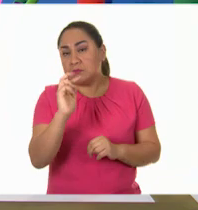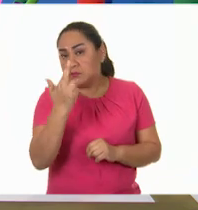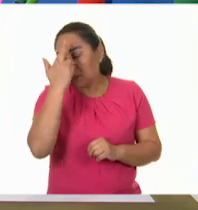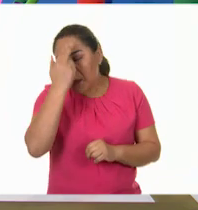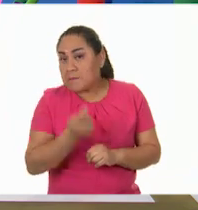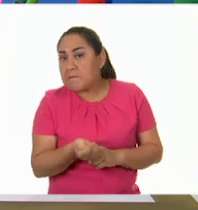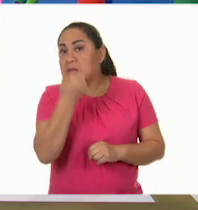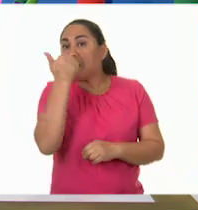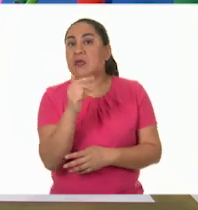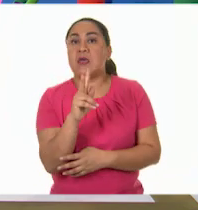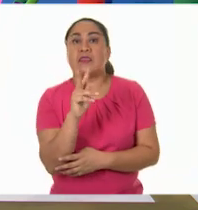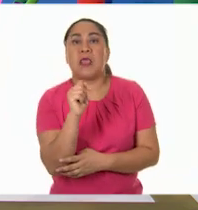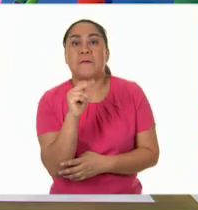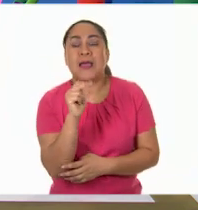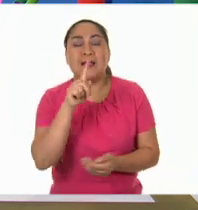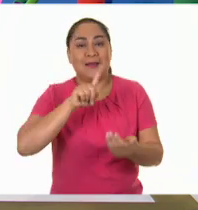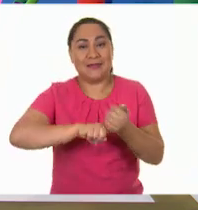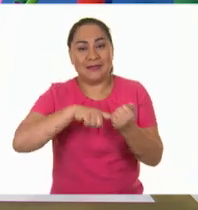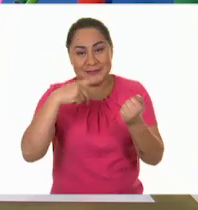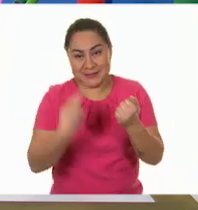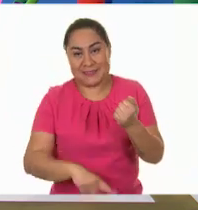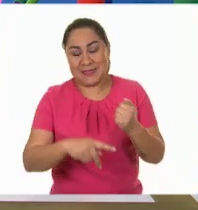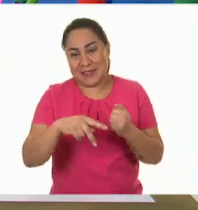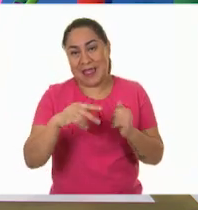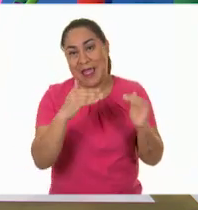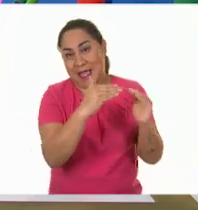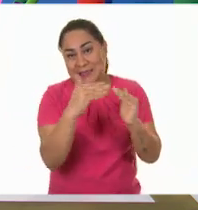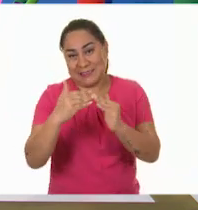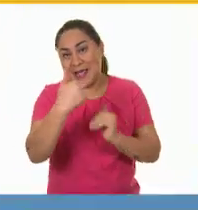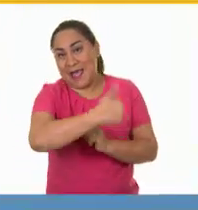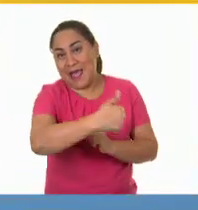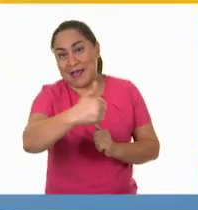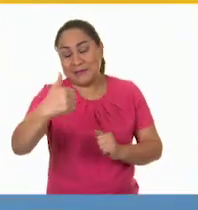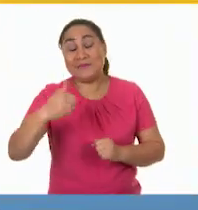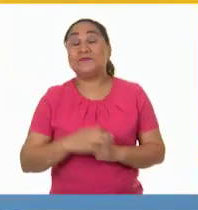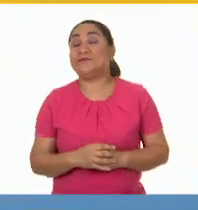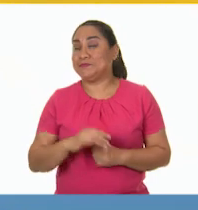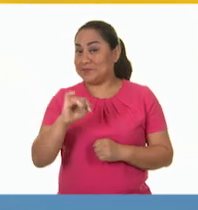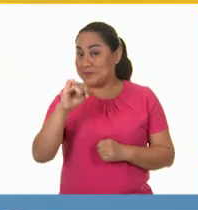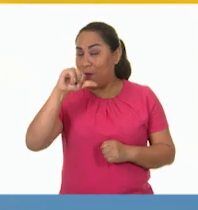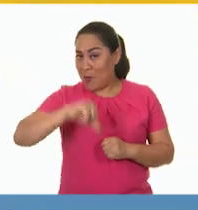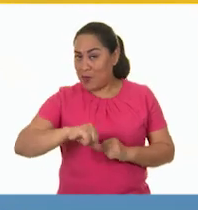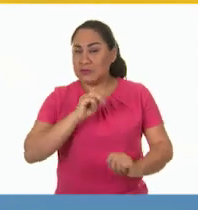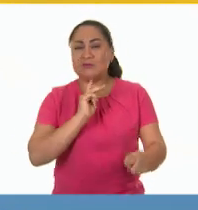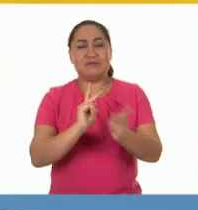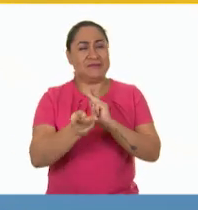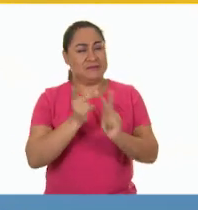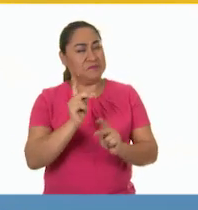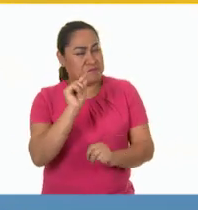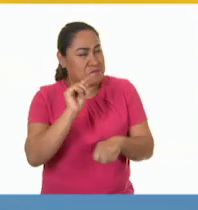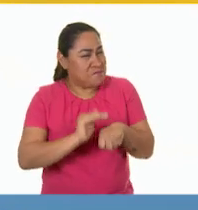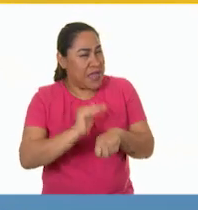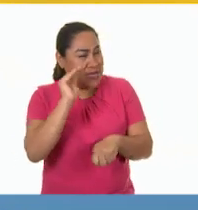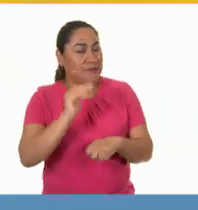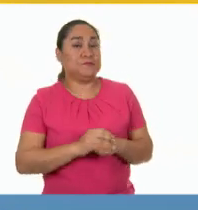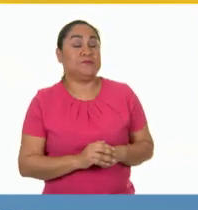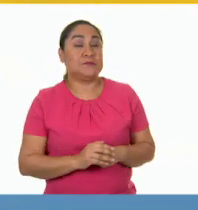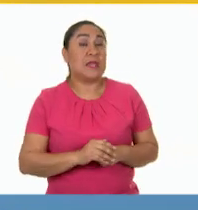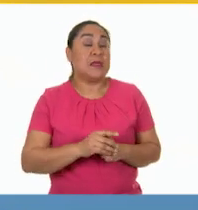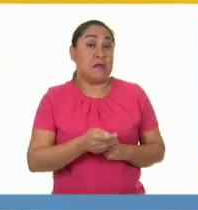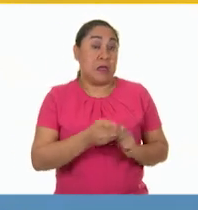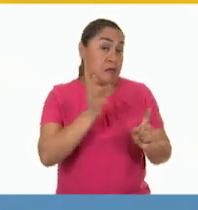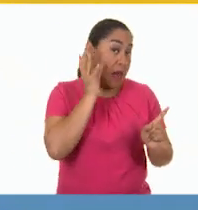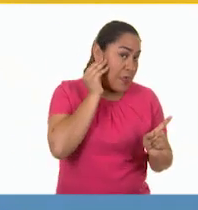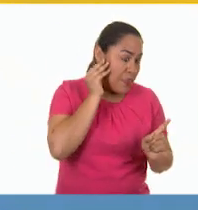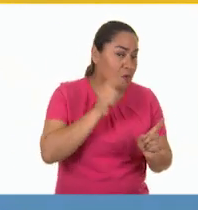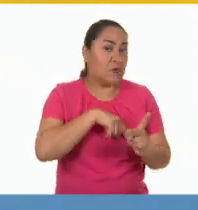televisión a los hogares mexicanos, ¿verdad? Sí, Jenny. Hoy hablaremos un poquito sobre eso. Después de la radio, la